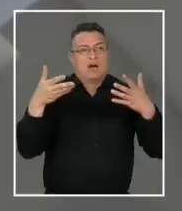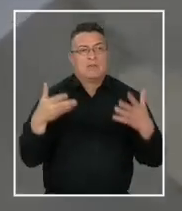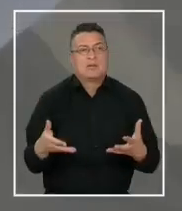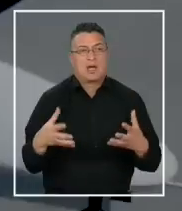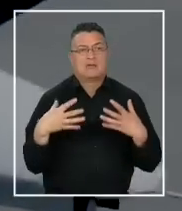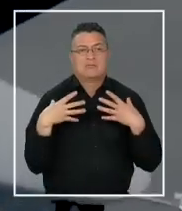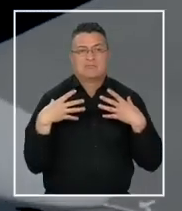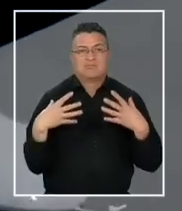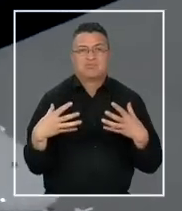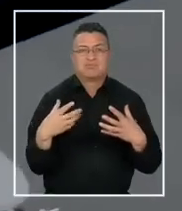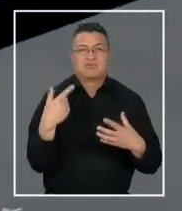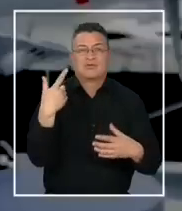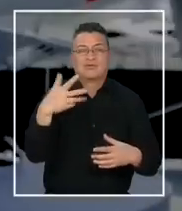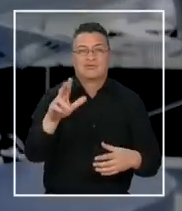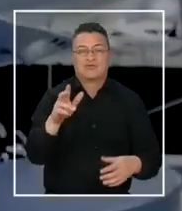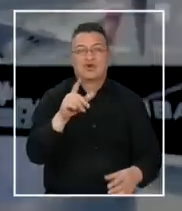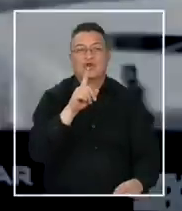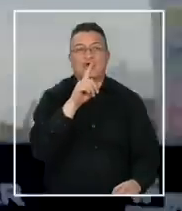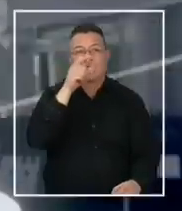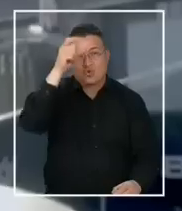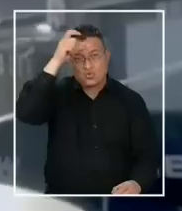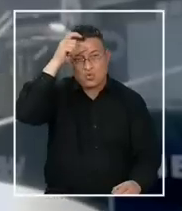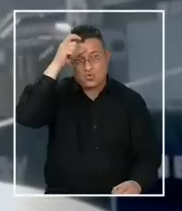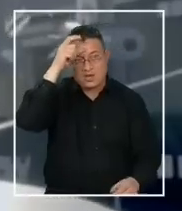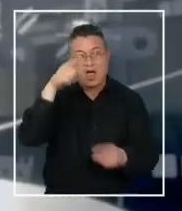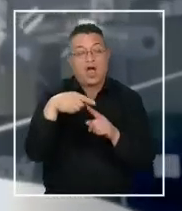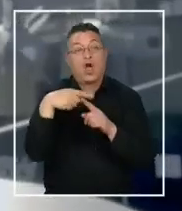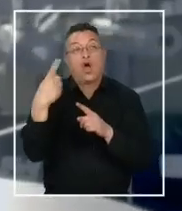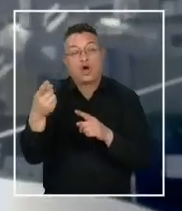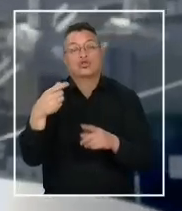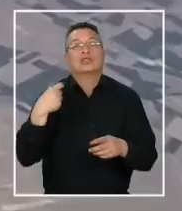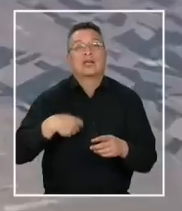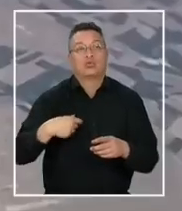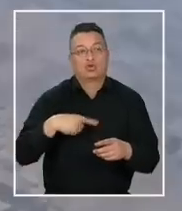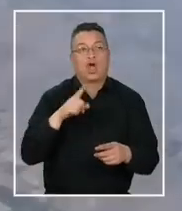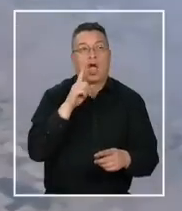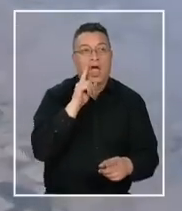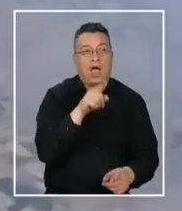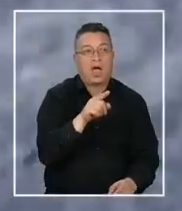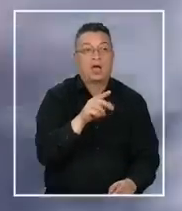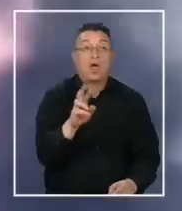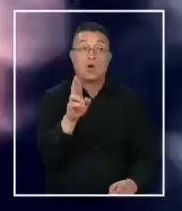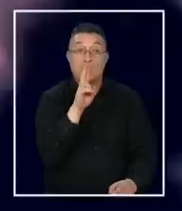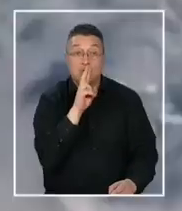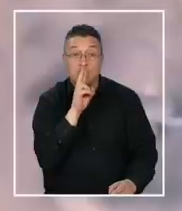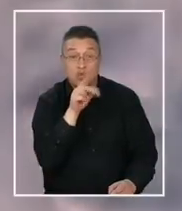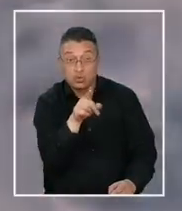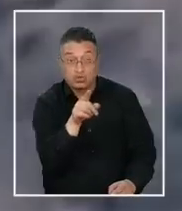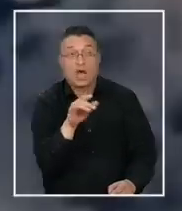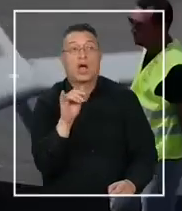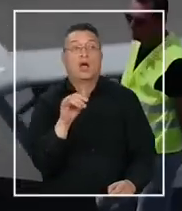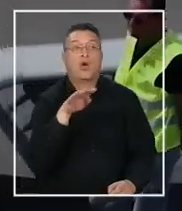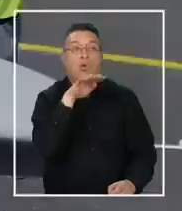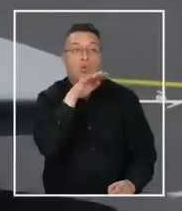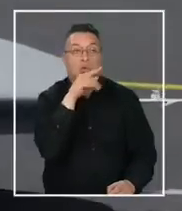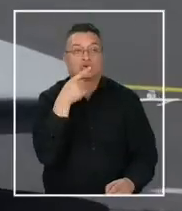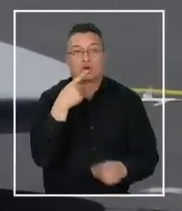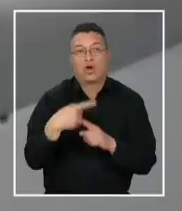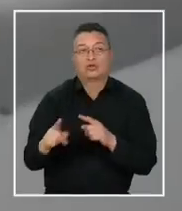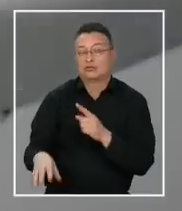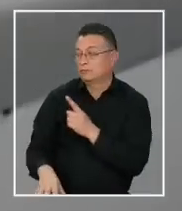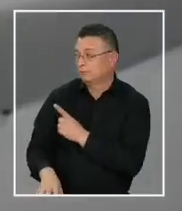armatostes turcos y otros de fabricación norteamericana. Rusia, en cambio, utiliza el Cheihid